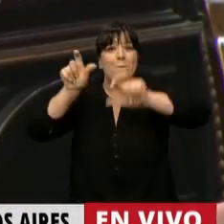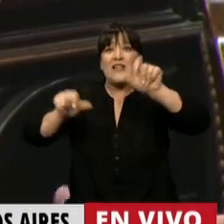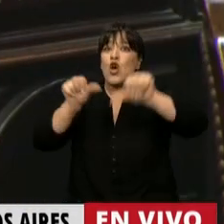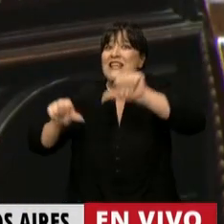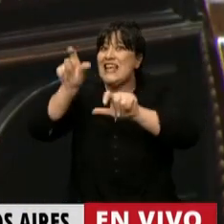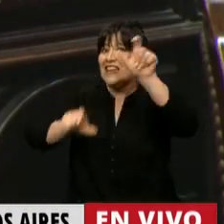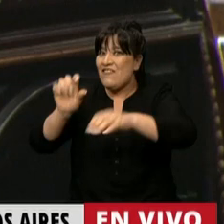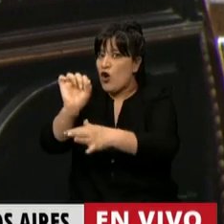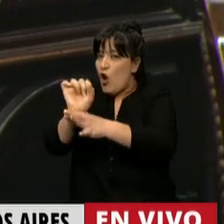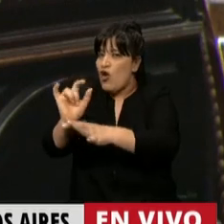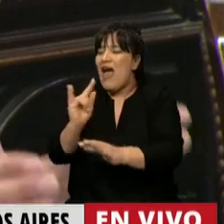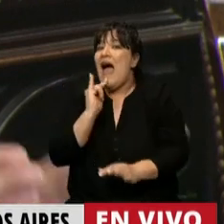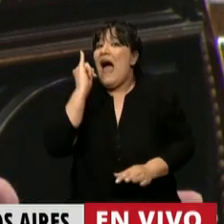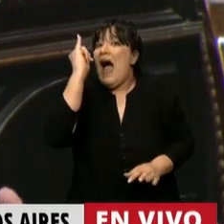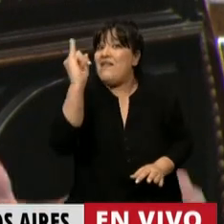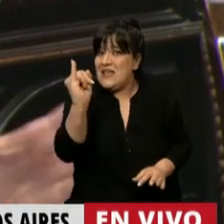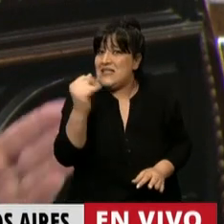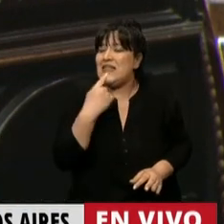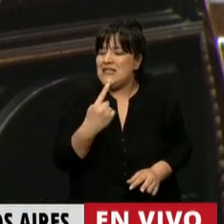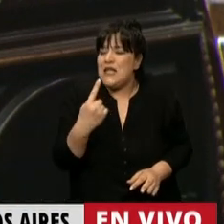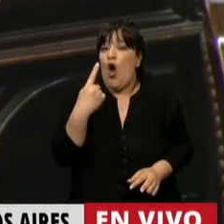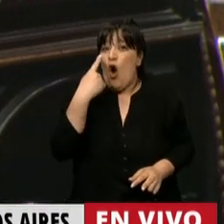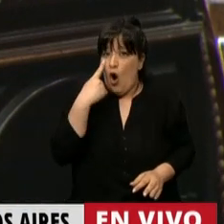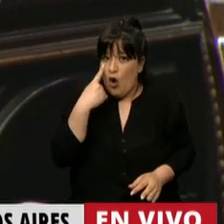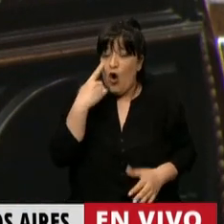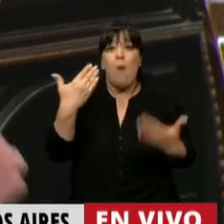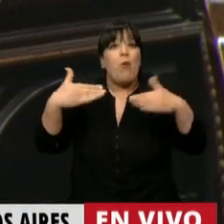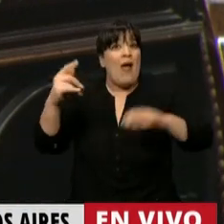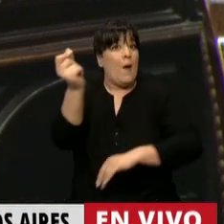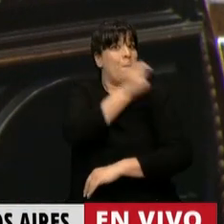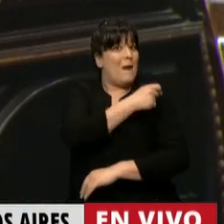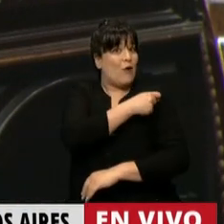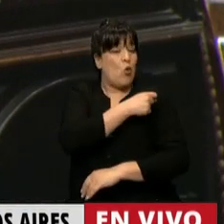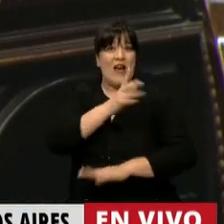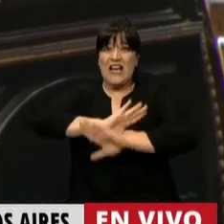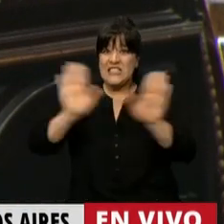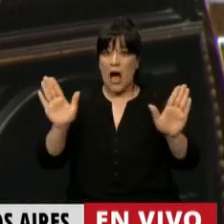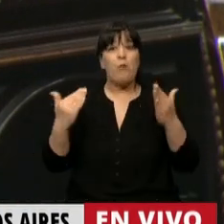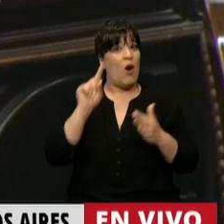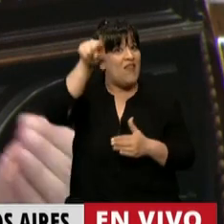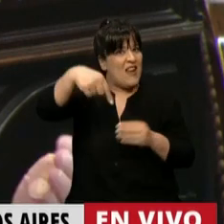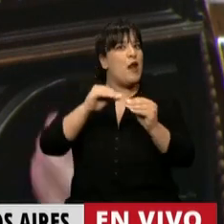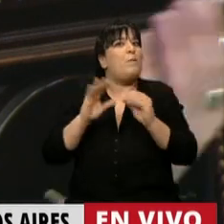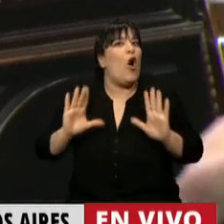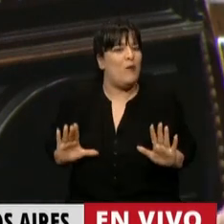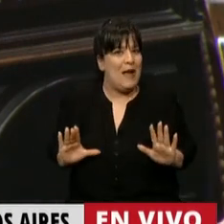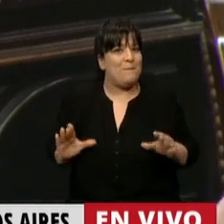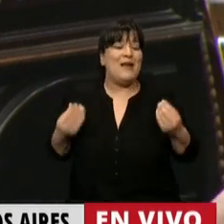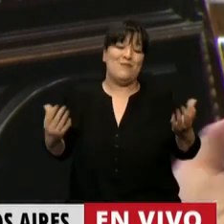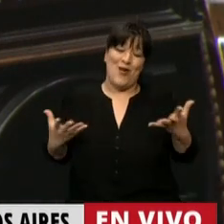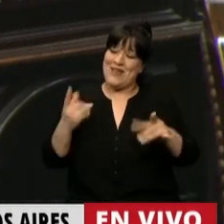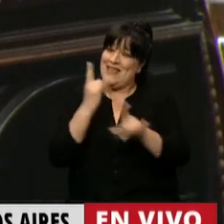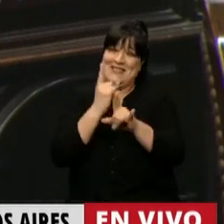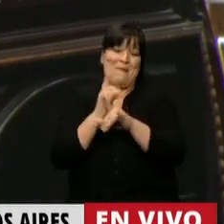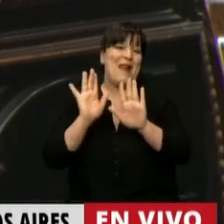advierten que, ojo, porque puede tener problemas. Porque en pos del negocio,